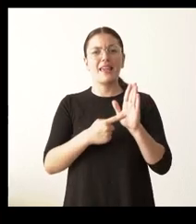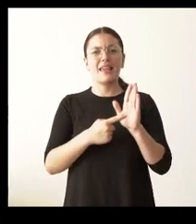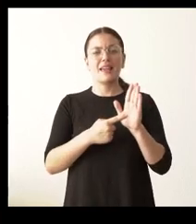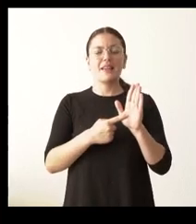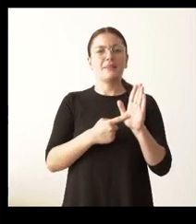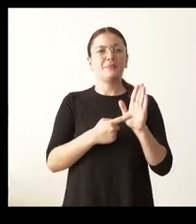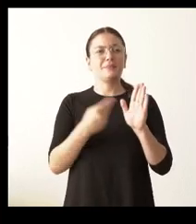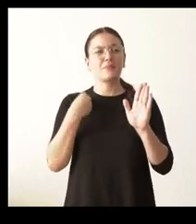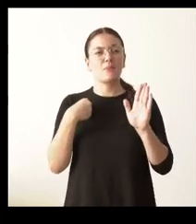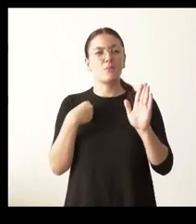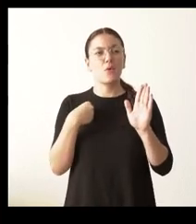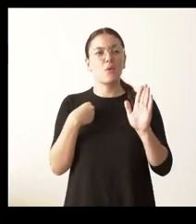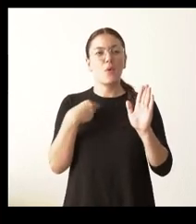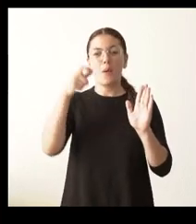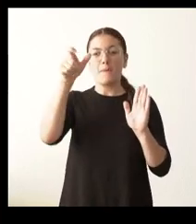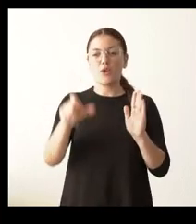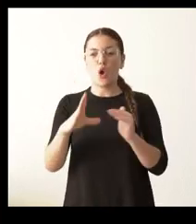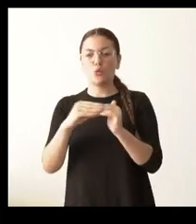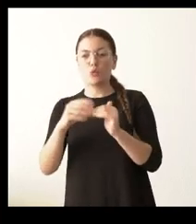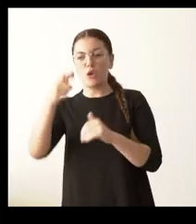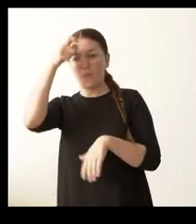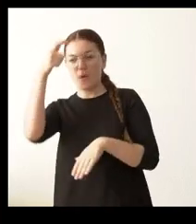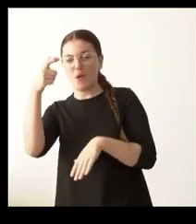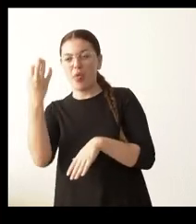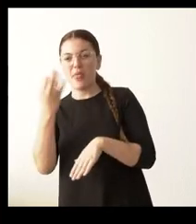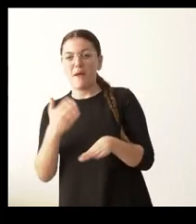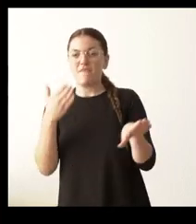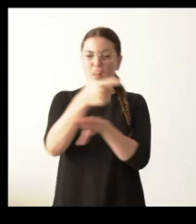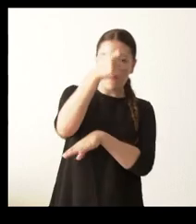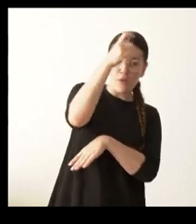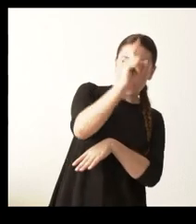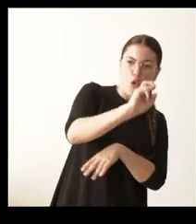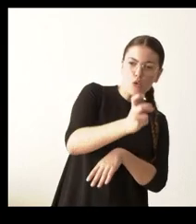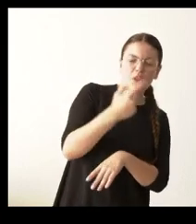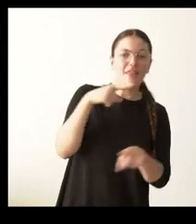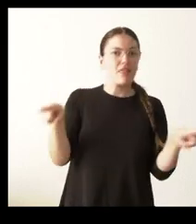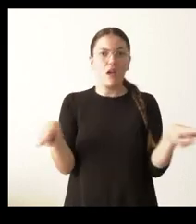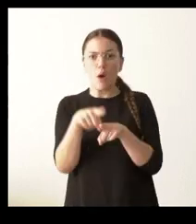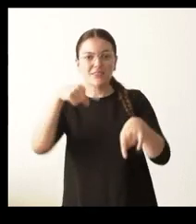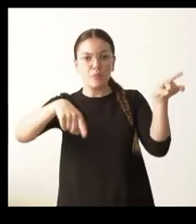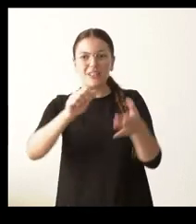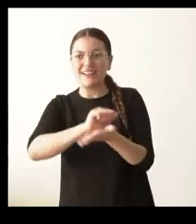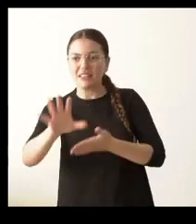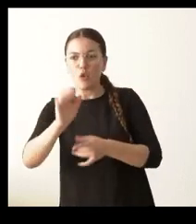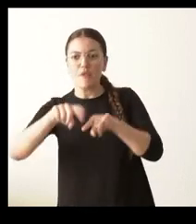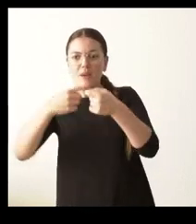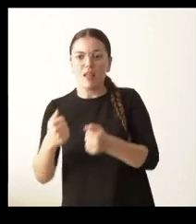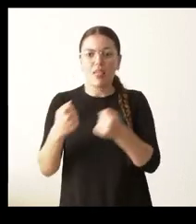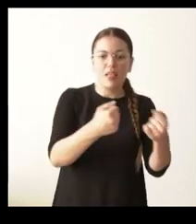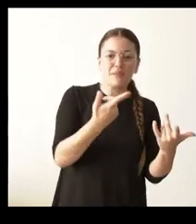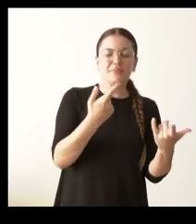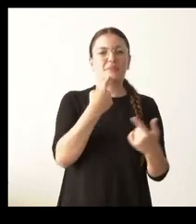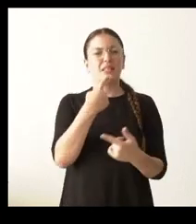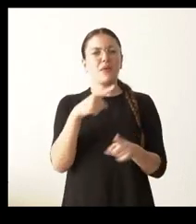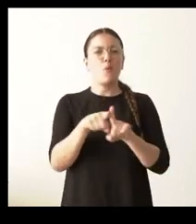paciente de un pueblo tenga que ir a otro, sea con transporte gratuito o con algún familiar? Es decir, dice usted que son